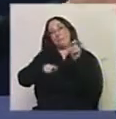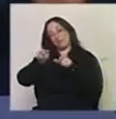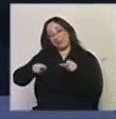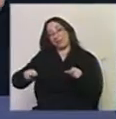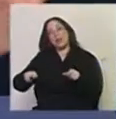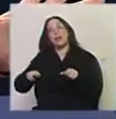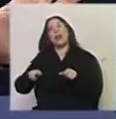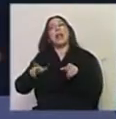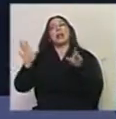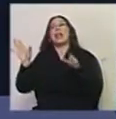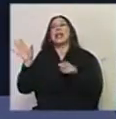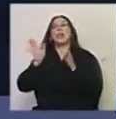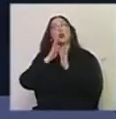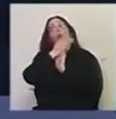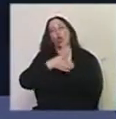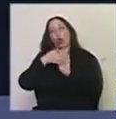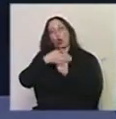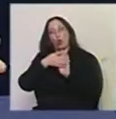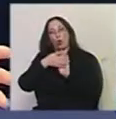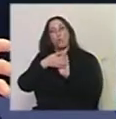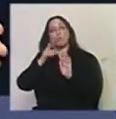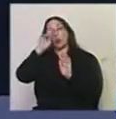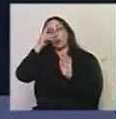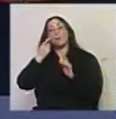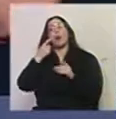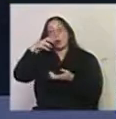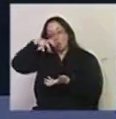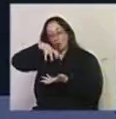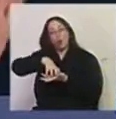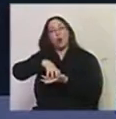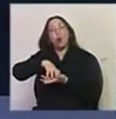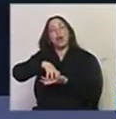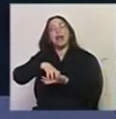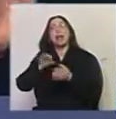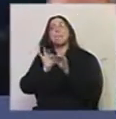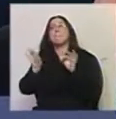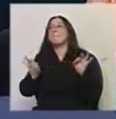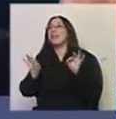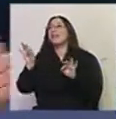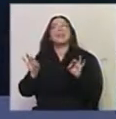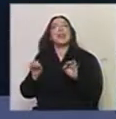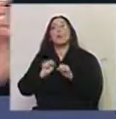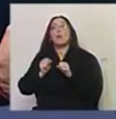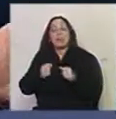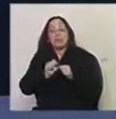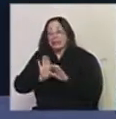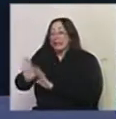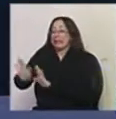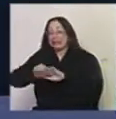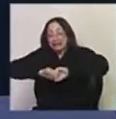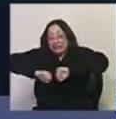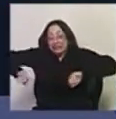las carreras de todo el país, ¿no? Pero lo que pasa que, claro, tenemos un local que tiene unas medidas que no las podemos estirar por más que las estamos